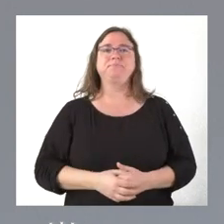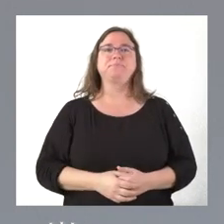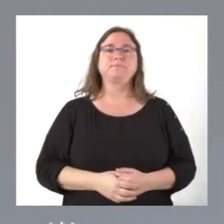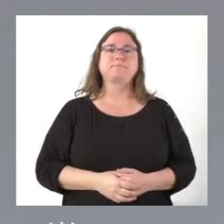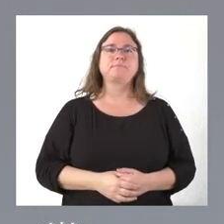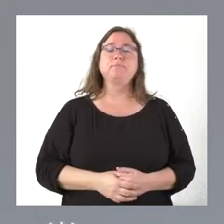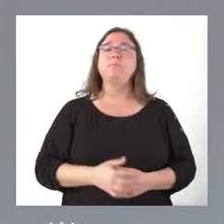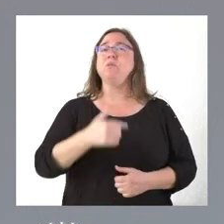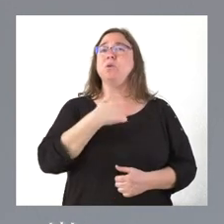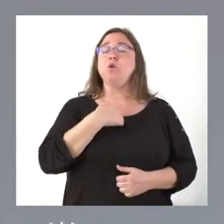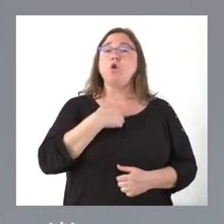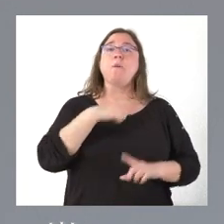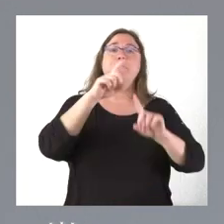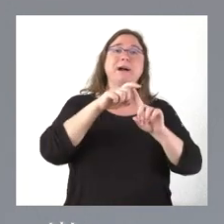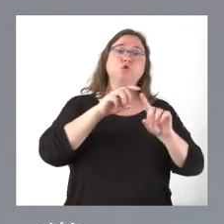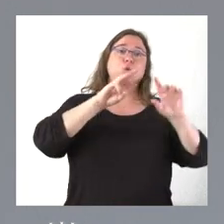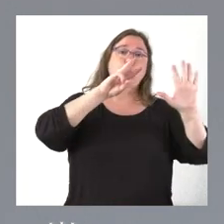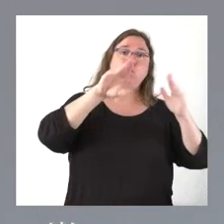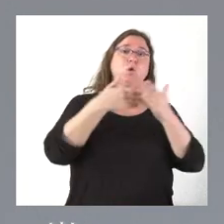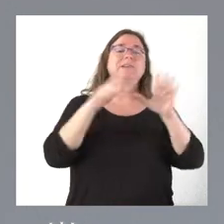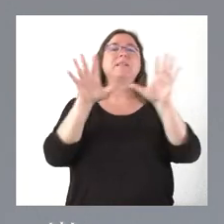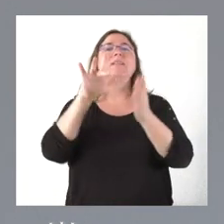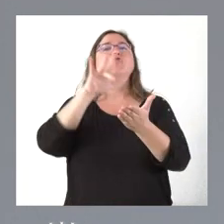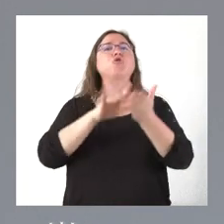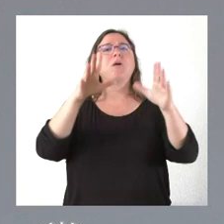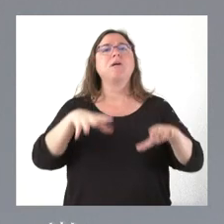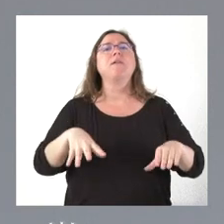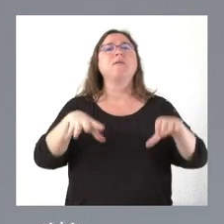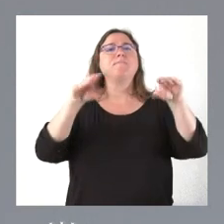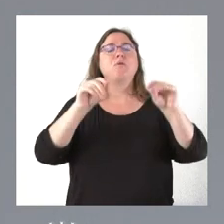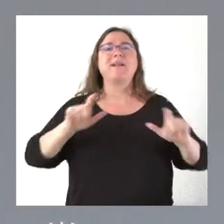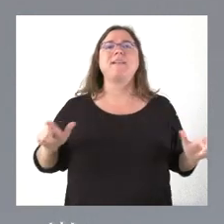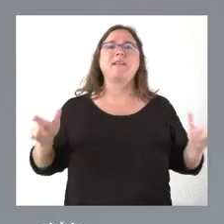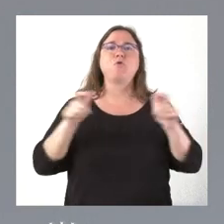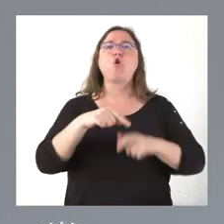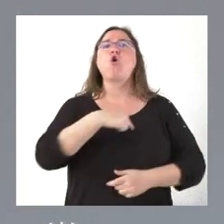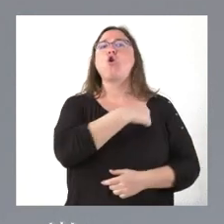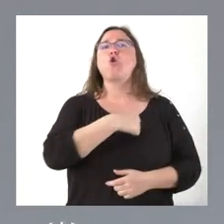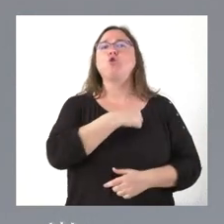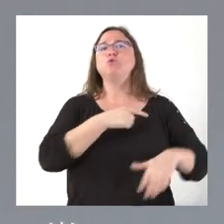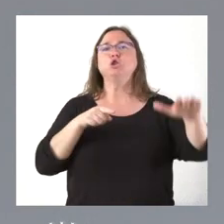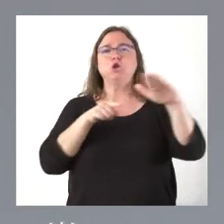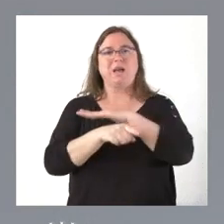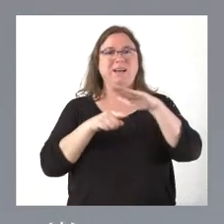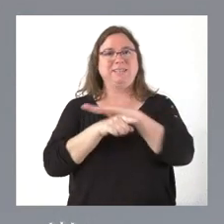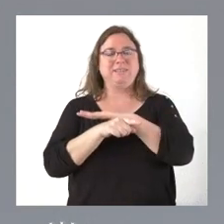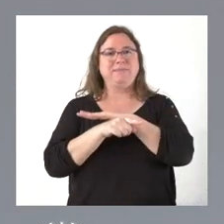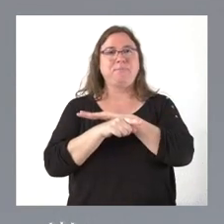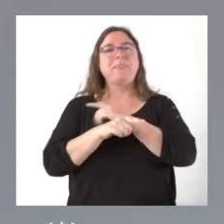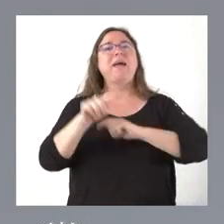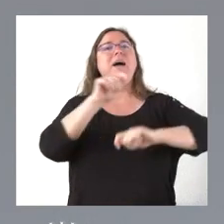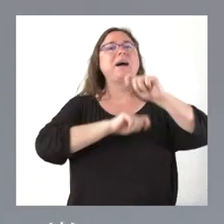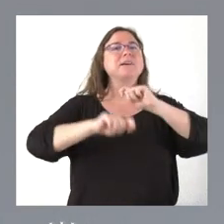Del 8 al 10 de mayo vamos a celebrar en Burgos la reunión de la Comisión Ejecutiva de Asales, de la Asociación de Academias